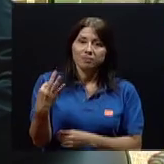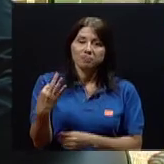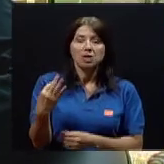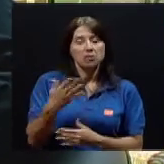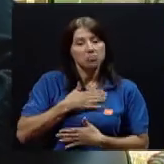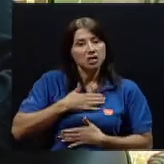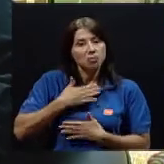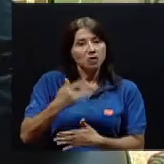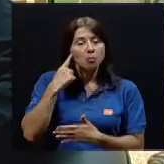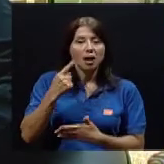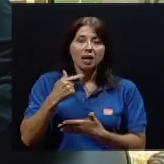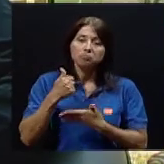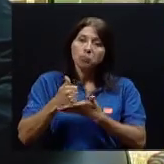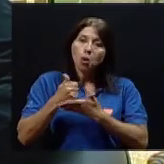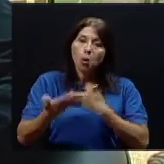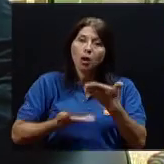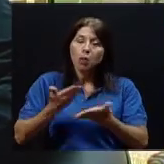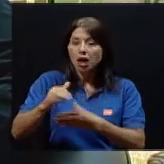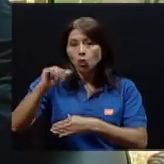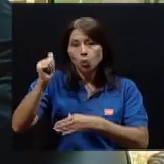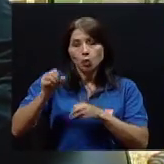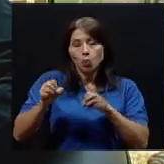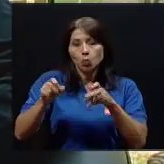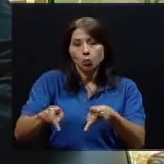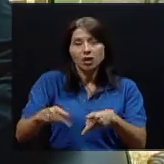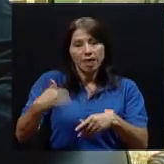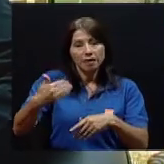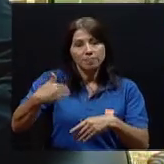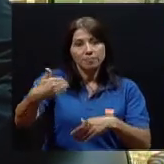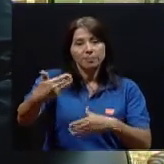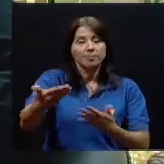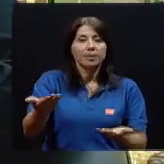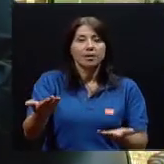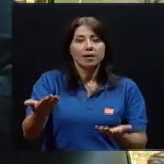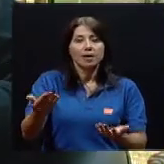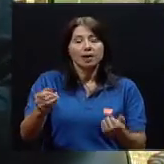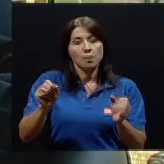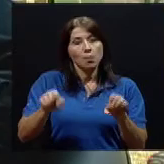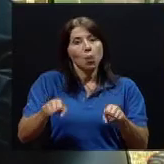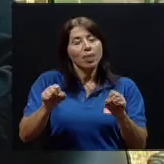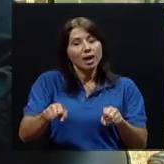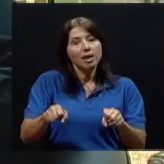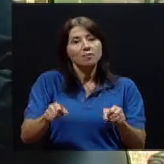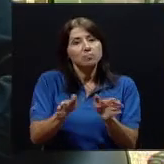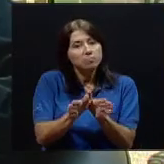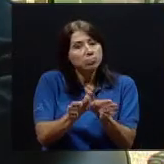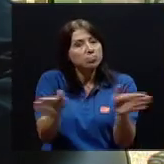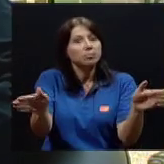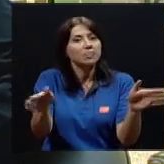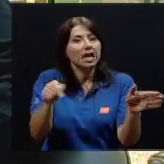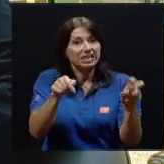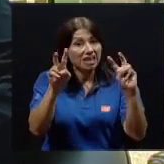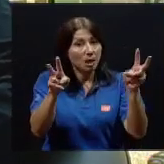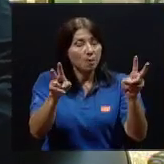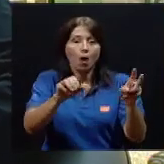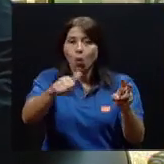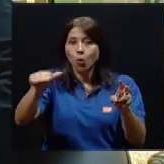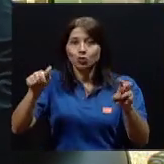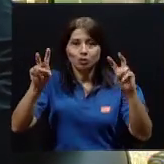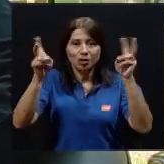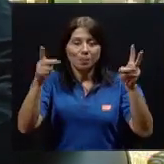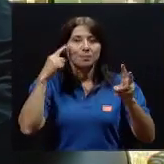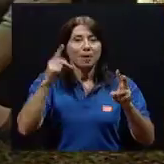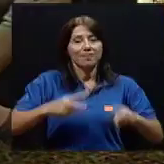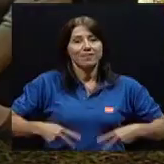y estamos dispuestos para colaborar, en cualquier otra oportunidad que exista, en poder ampliar, no solo este tema, sino otros temas, que realmente nos